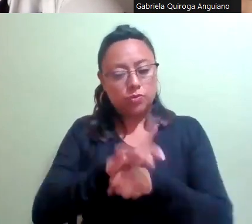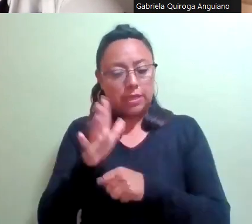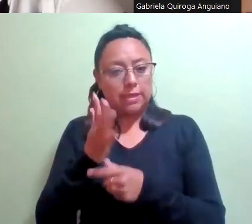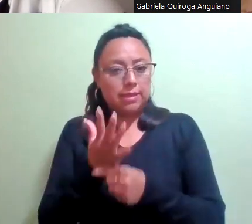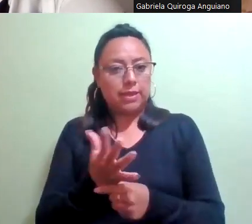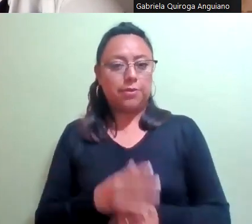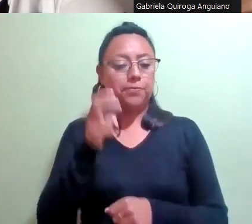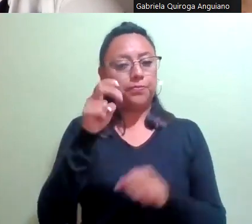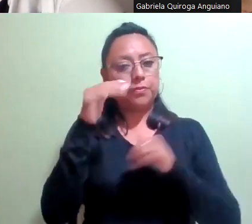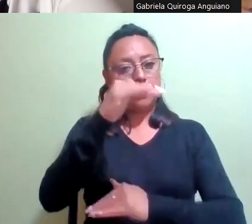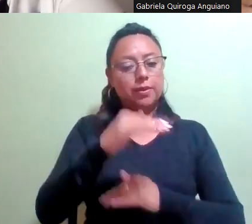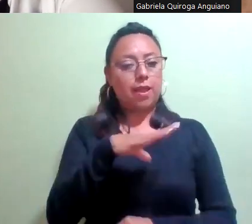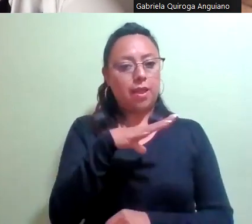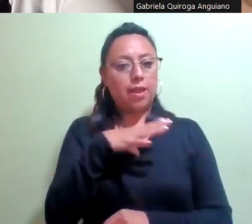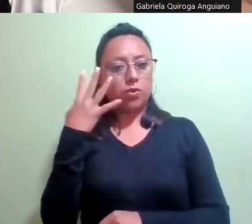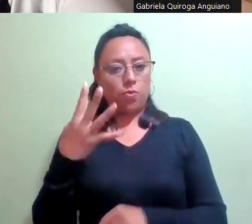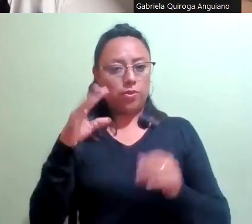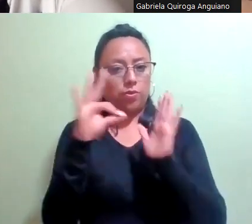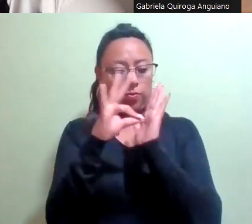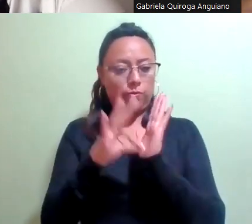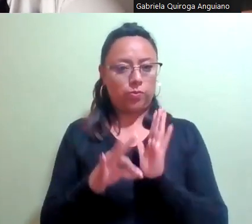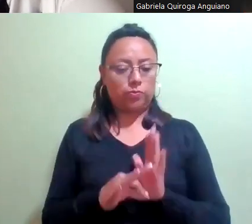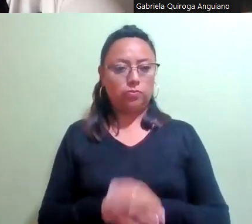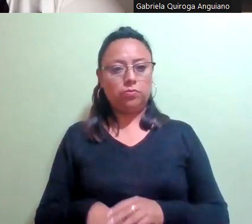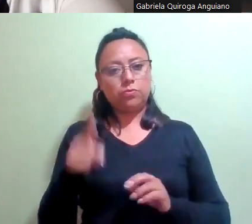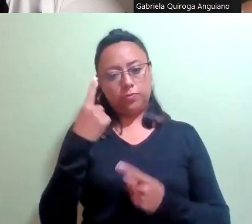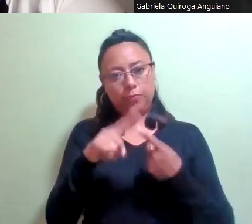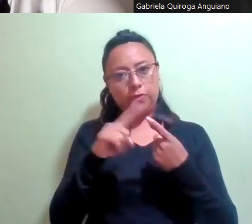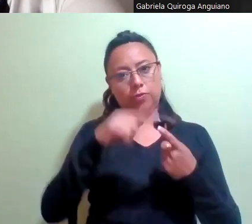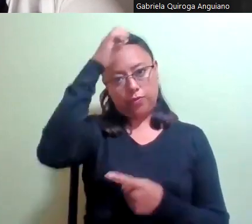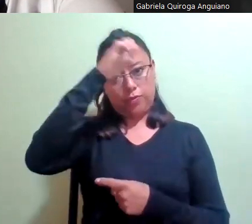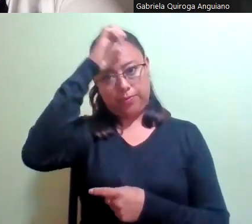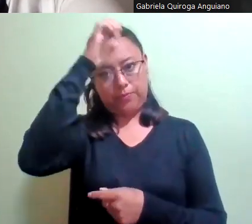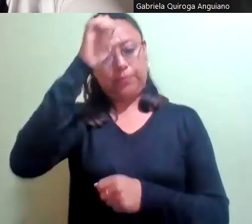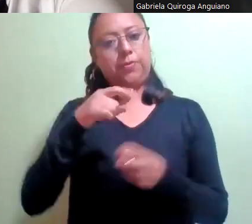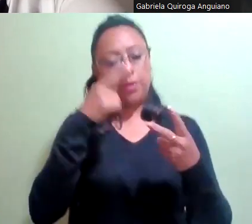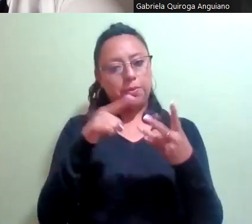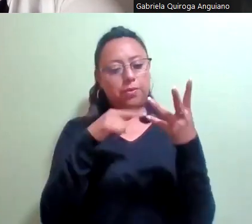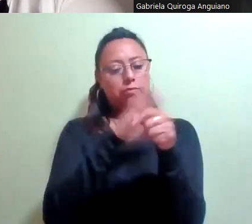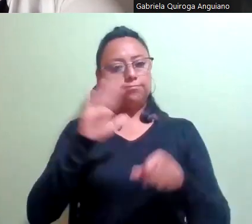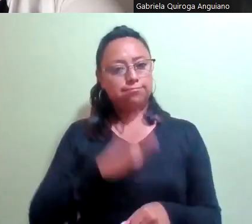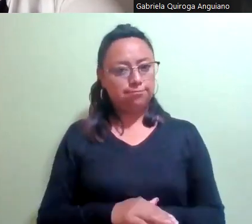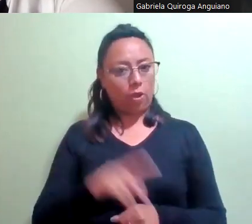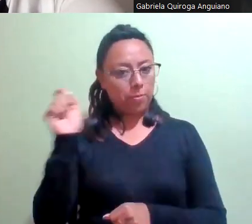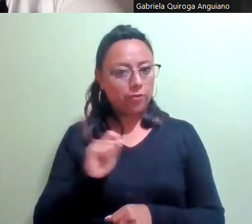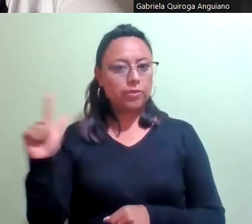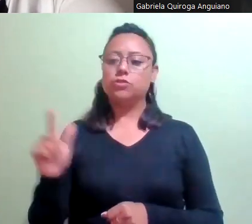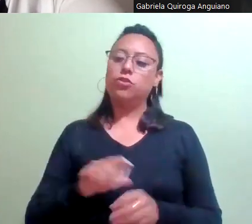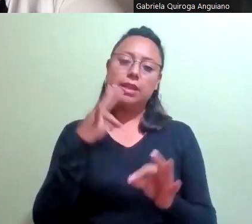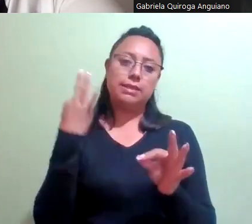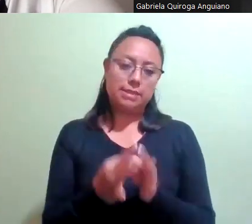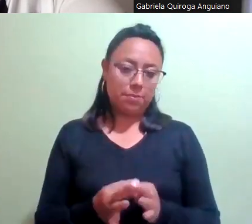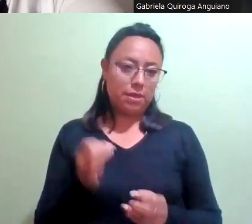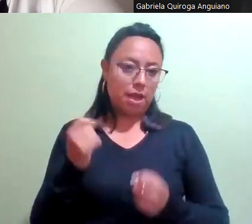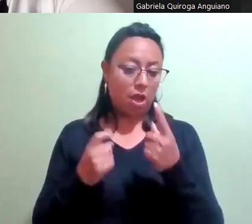apartado se contemplaron cuatro aspectos. Experiencia, evaluación del desempeño profesional o empírico aplicado en alguno o